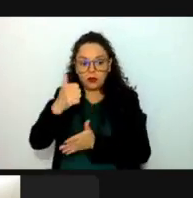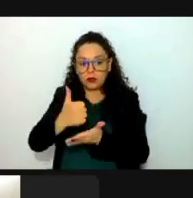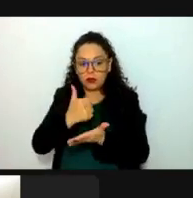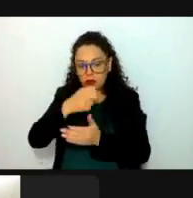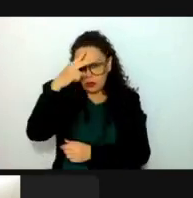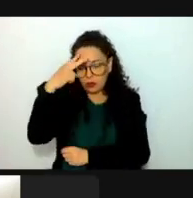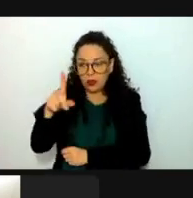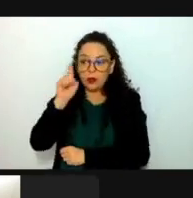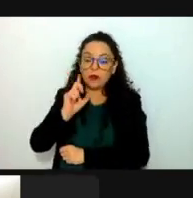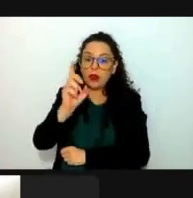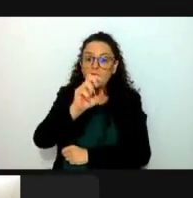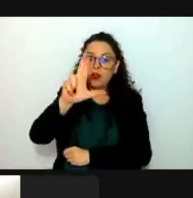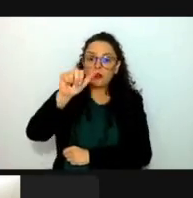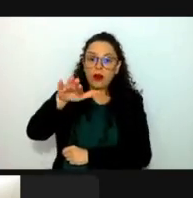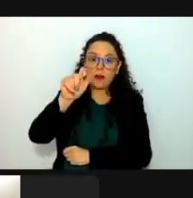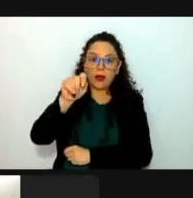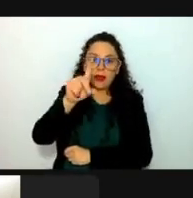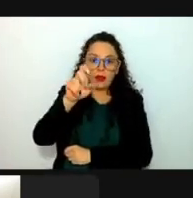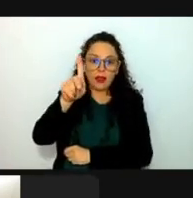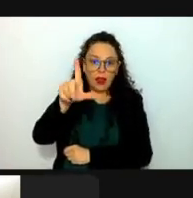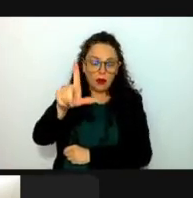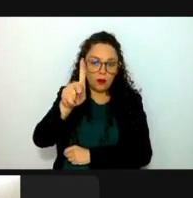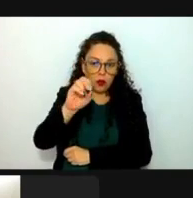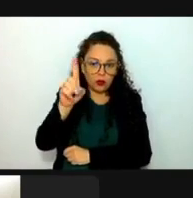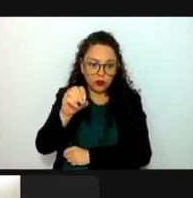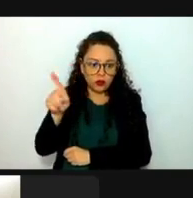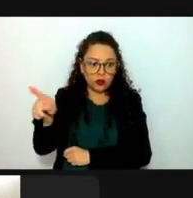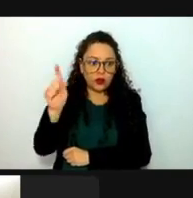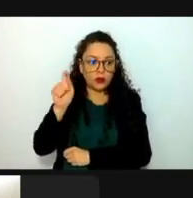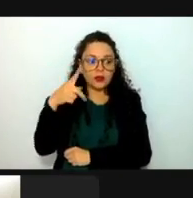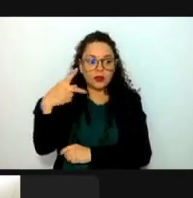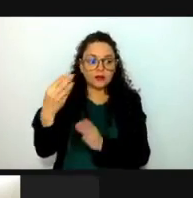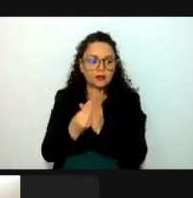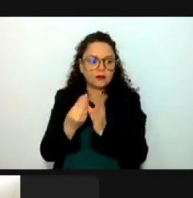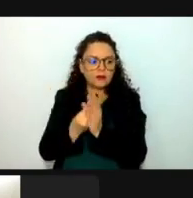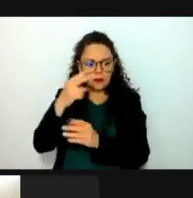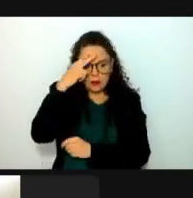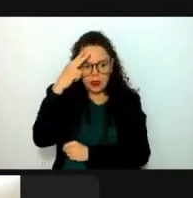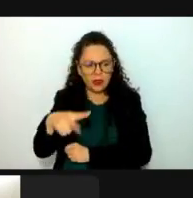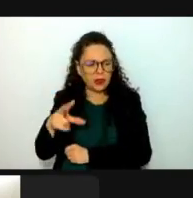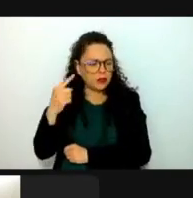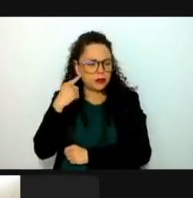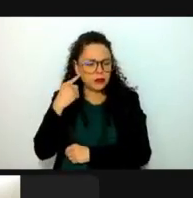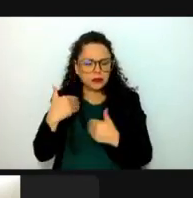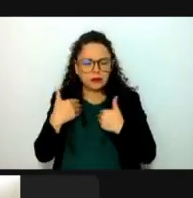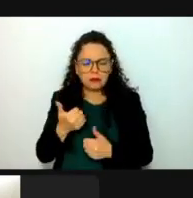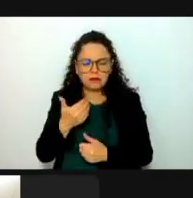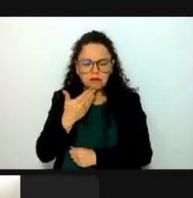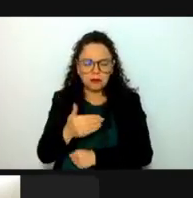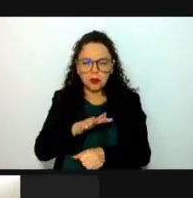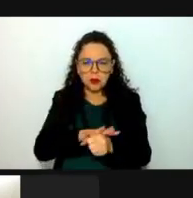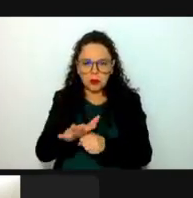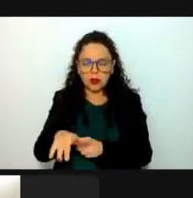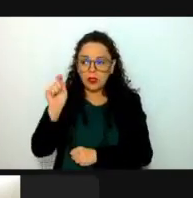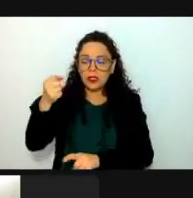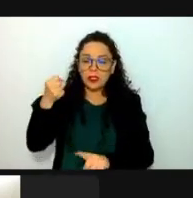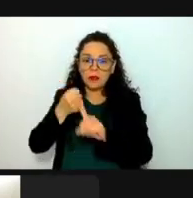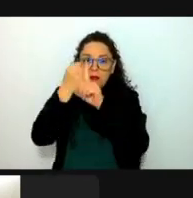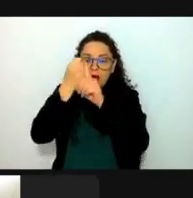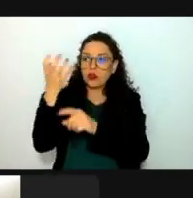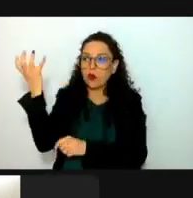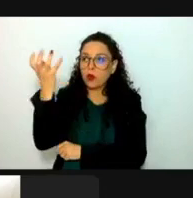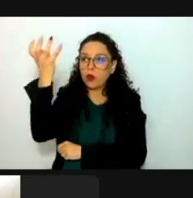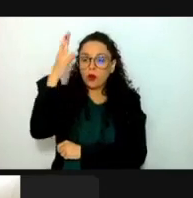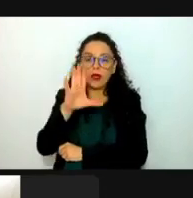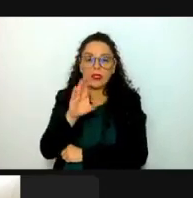asesorado al CENEAM, que es el Espacio Aéreo Mexicano, sobre el impacto de la ceniza y sus trayectorias, lo que